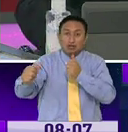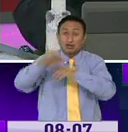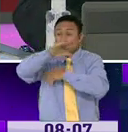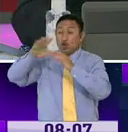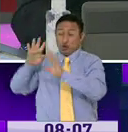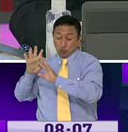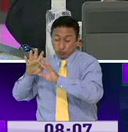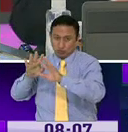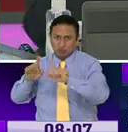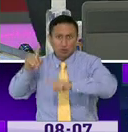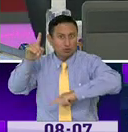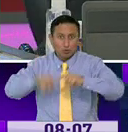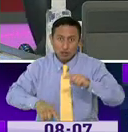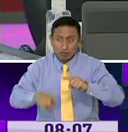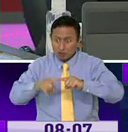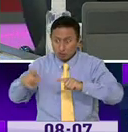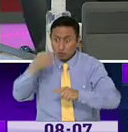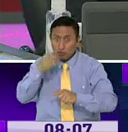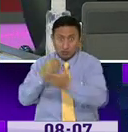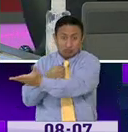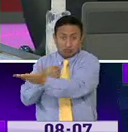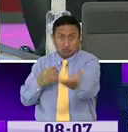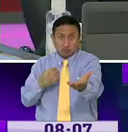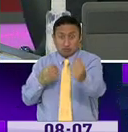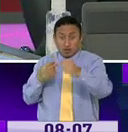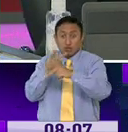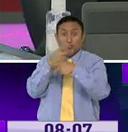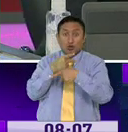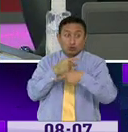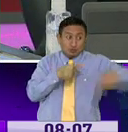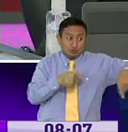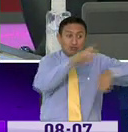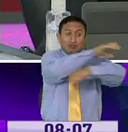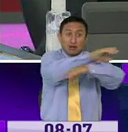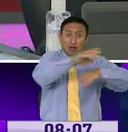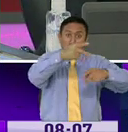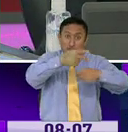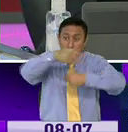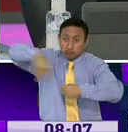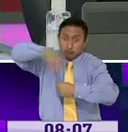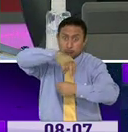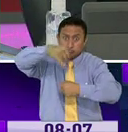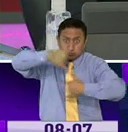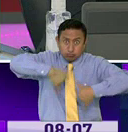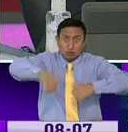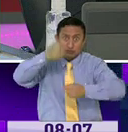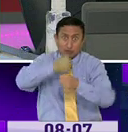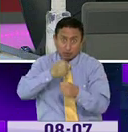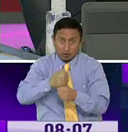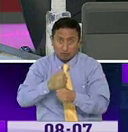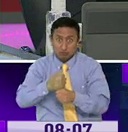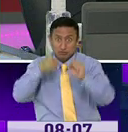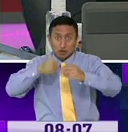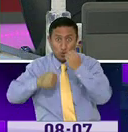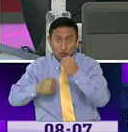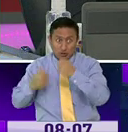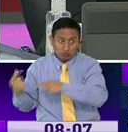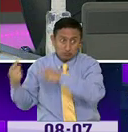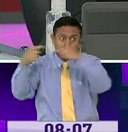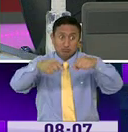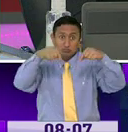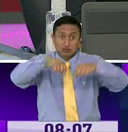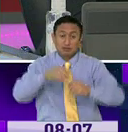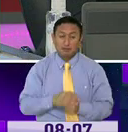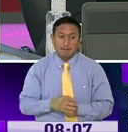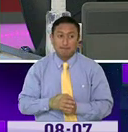todos al mismo tiempo, pero el alimento está ahí. Las líneas de producción y las líneas de distribución están trabajando y el alimento está llegando a las ciudades.